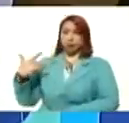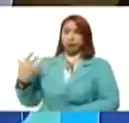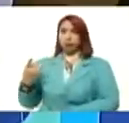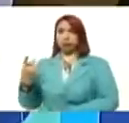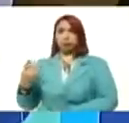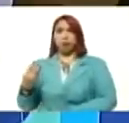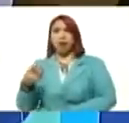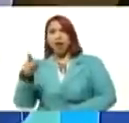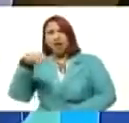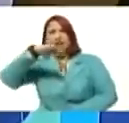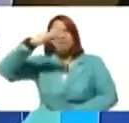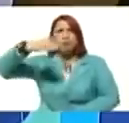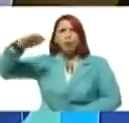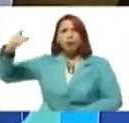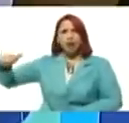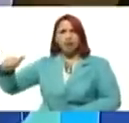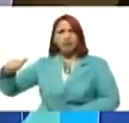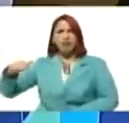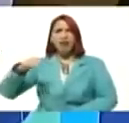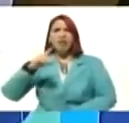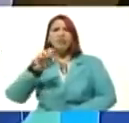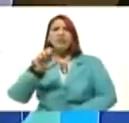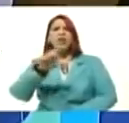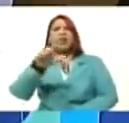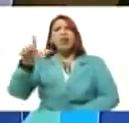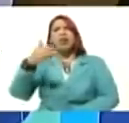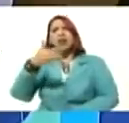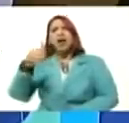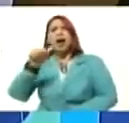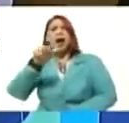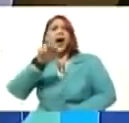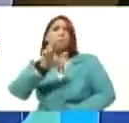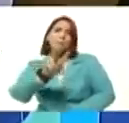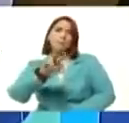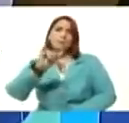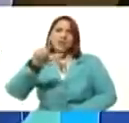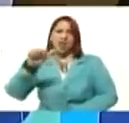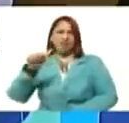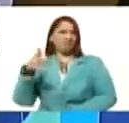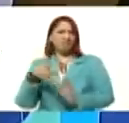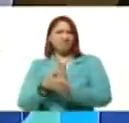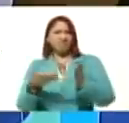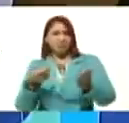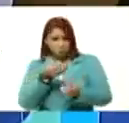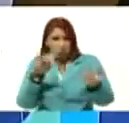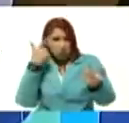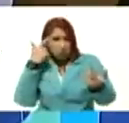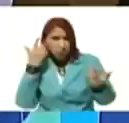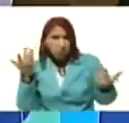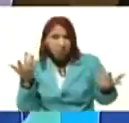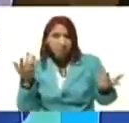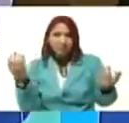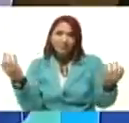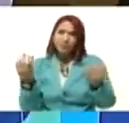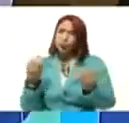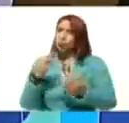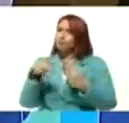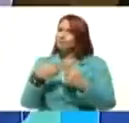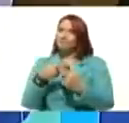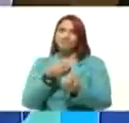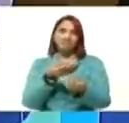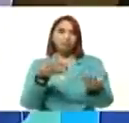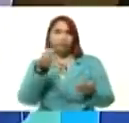montaña del Ávila. Ah, ¿qué tal? ¿Ustedes sabían eso? Estoy seguro que no lo sabían.